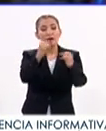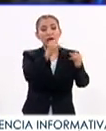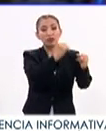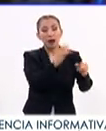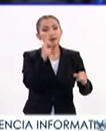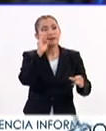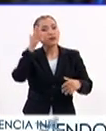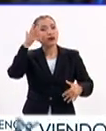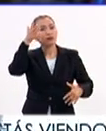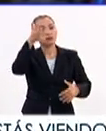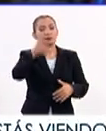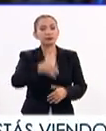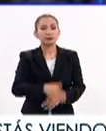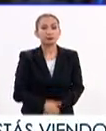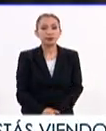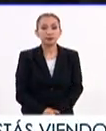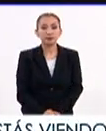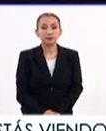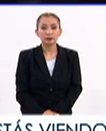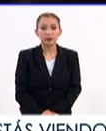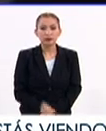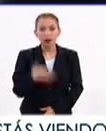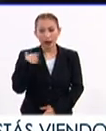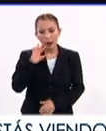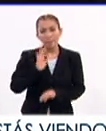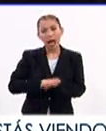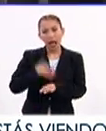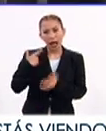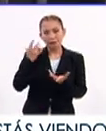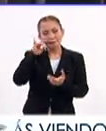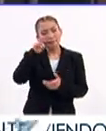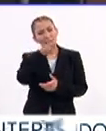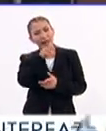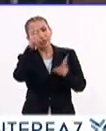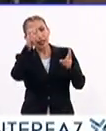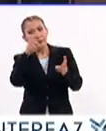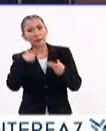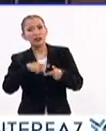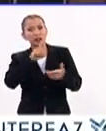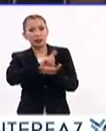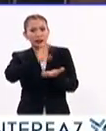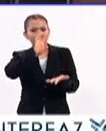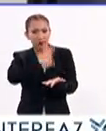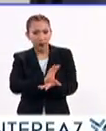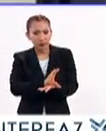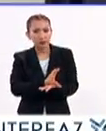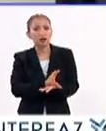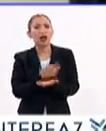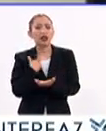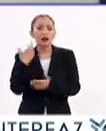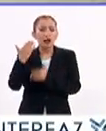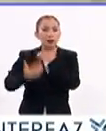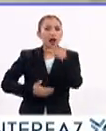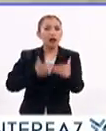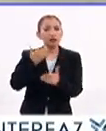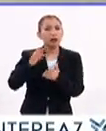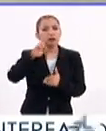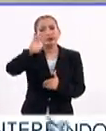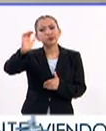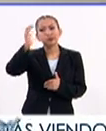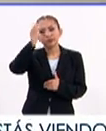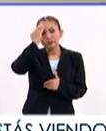mirando hacia el futuro. A pesar del aumento de la visibilidad del tema de las personas con discapacidad y de los avances en el